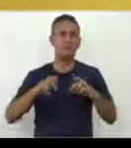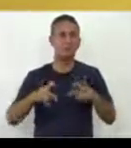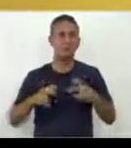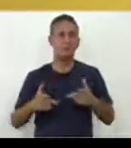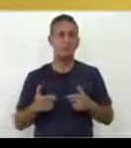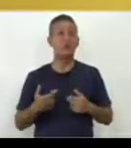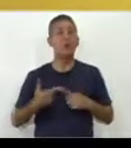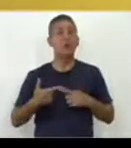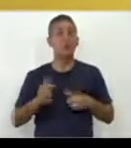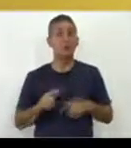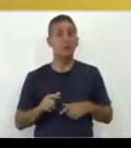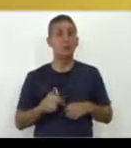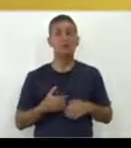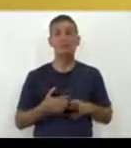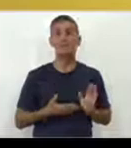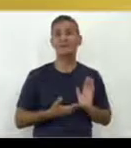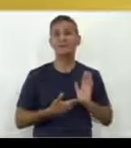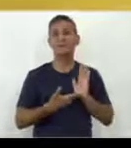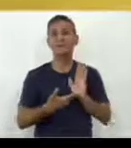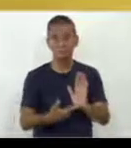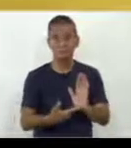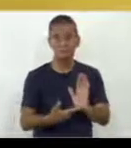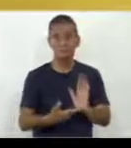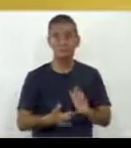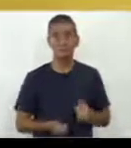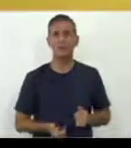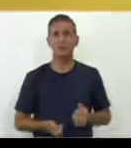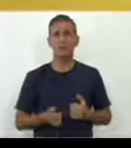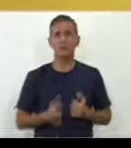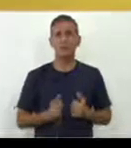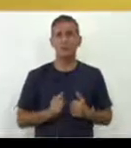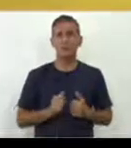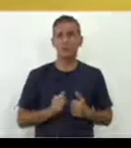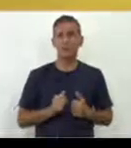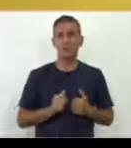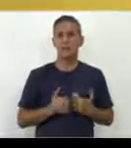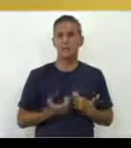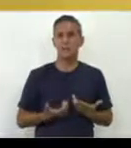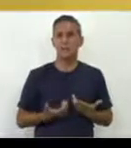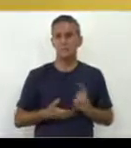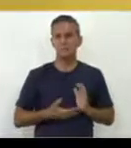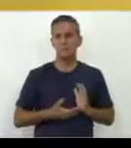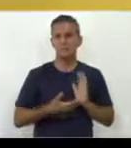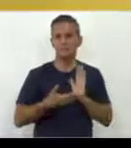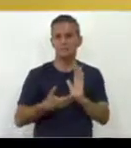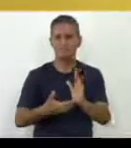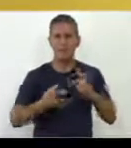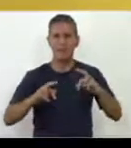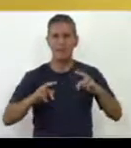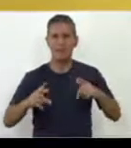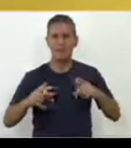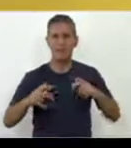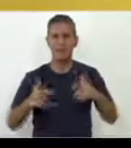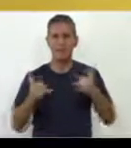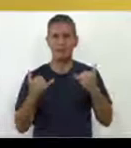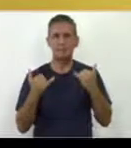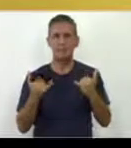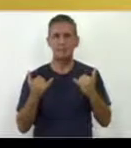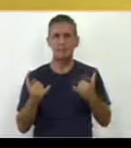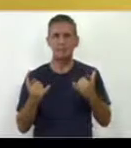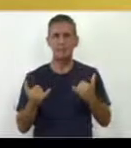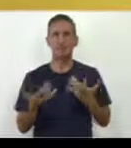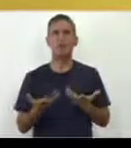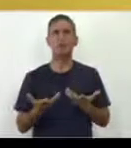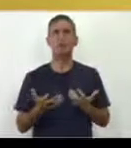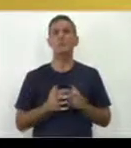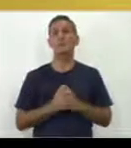mostrar los niños y las niñas disfrutan repitiendo una y otra vez un mismo material. ¿Por qué? Porque ya hay sorpresas que no le van